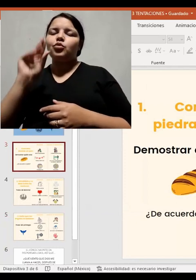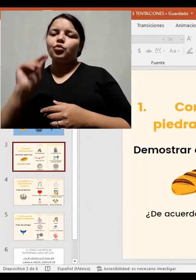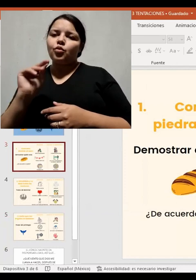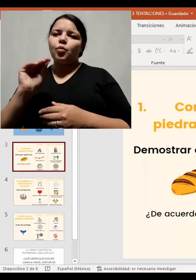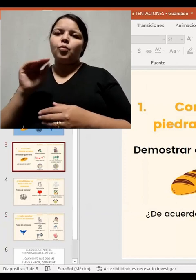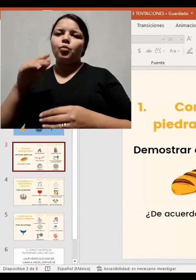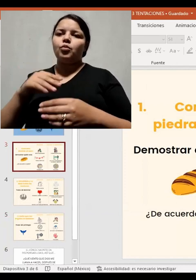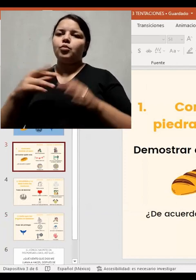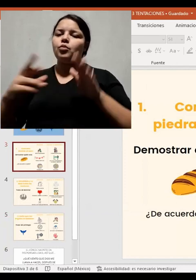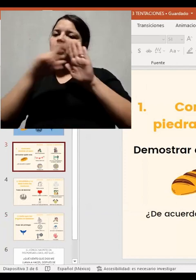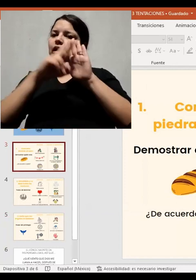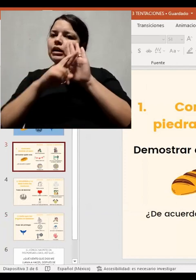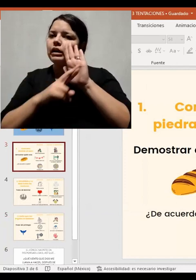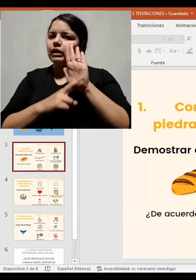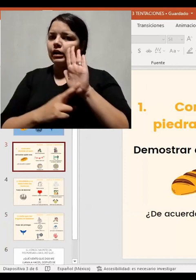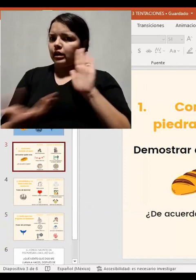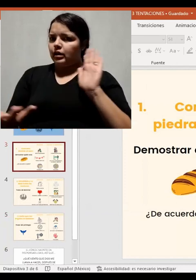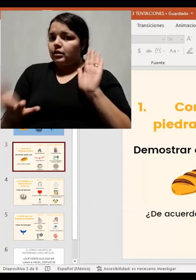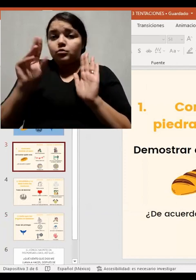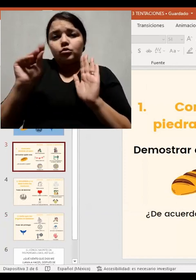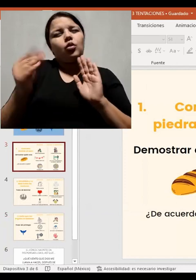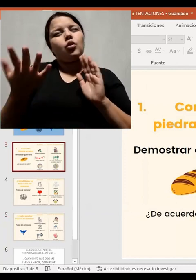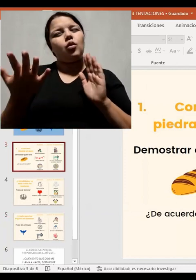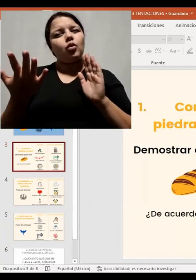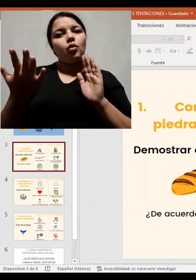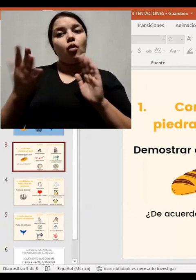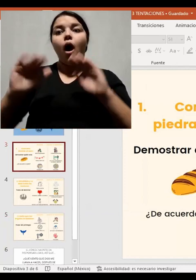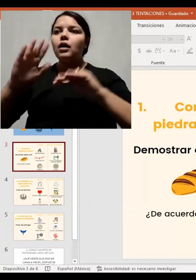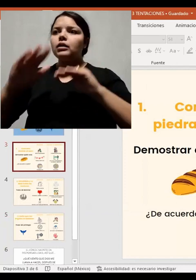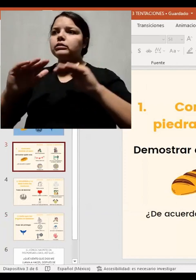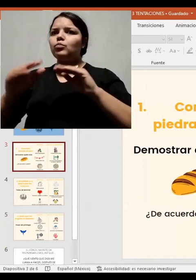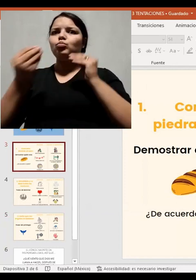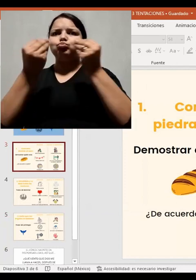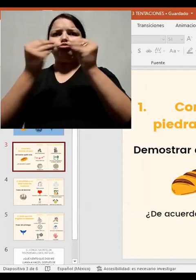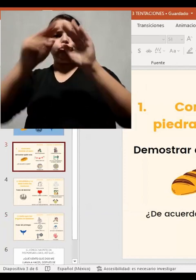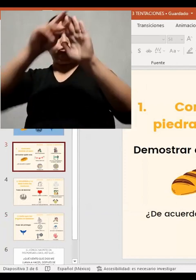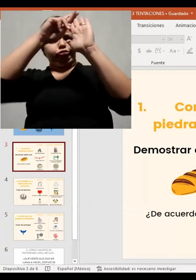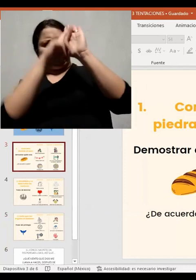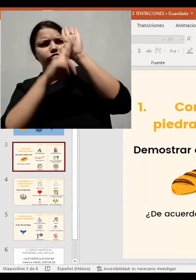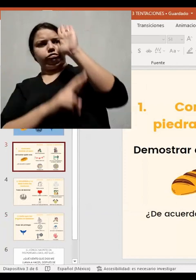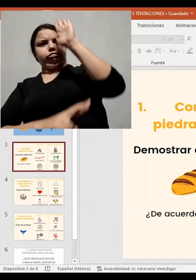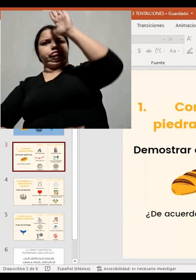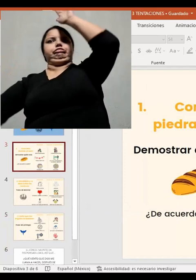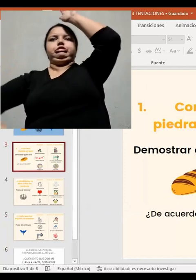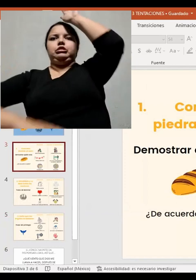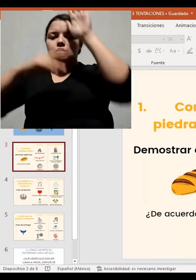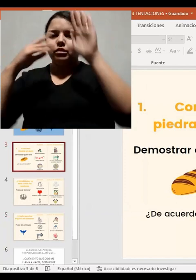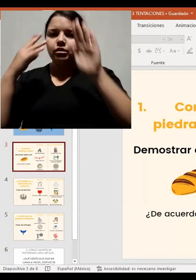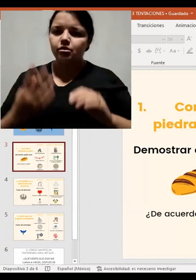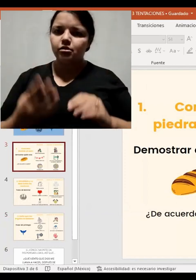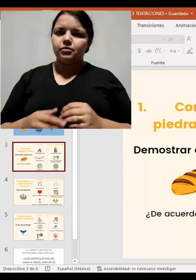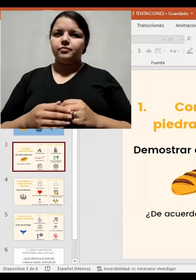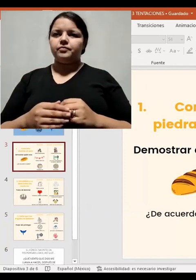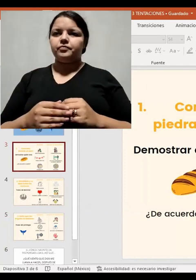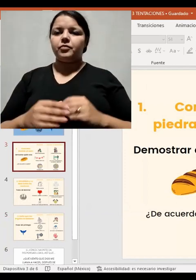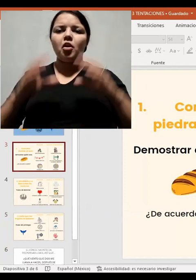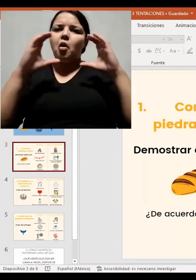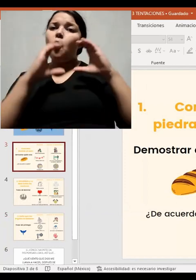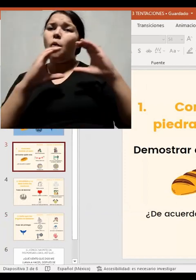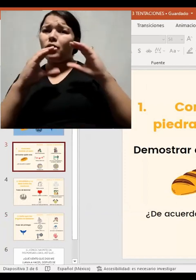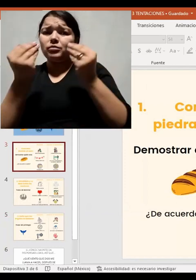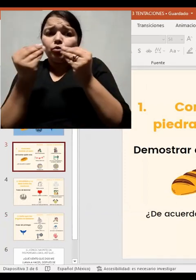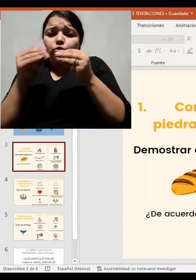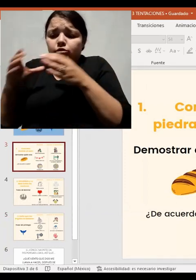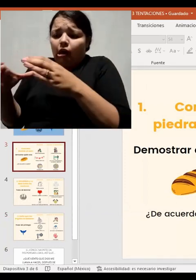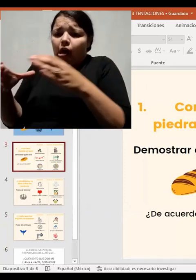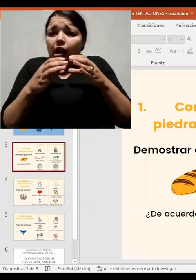buen padre, como buena madre, o voy a poner demás de límites. Voy a sobreproteger a mi hijo o nunca le voy a